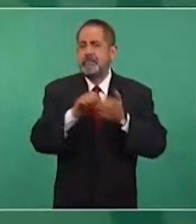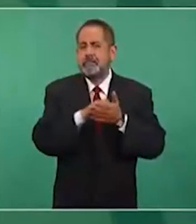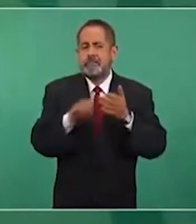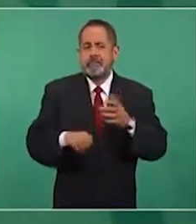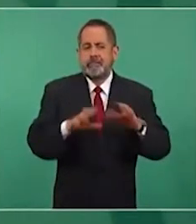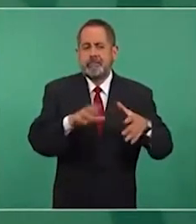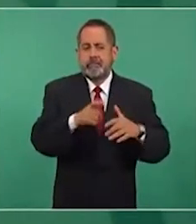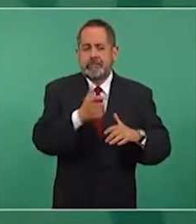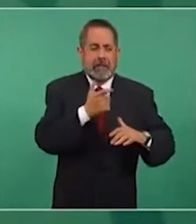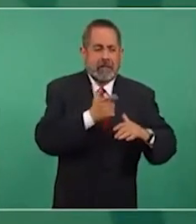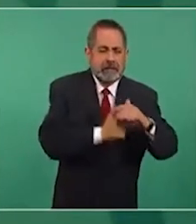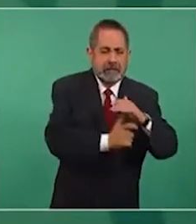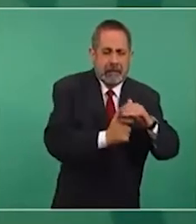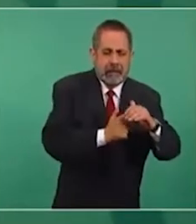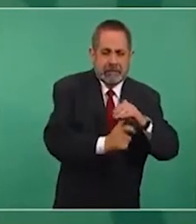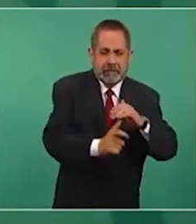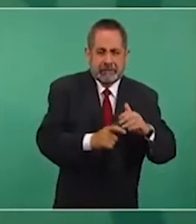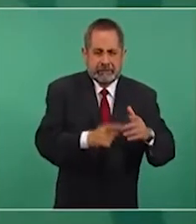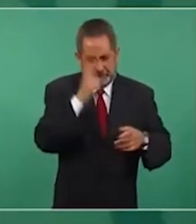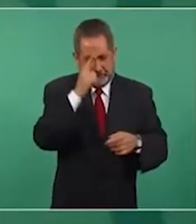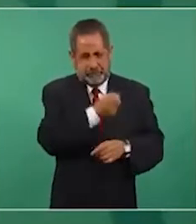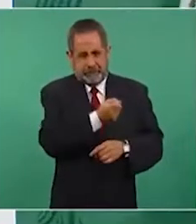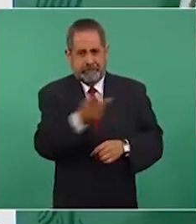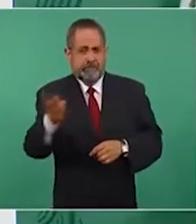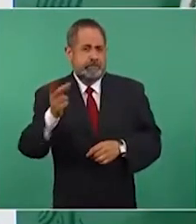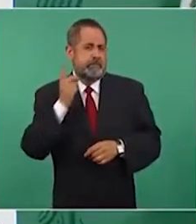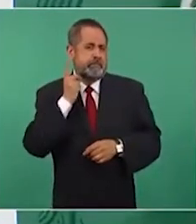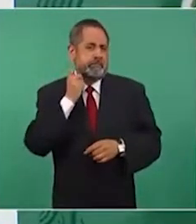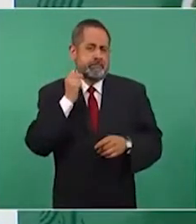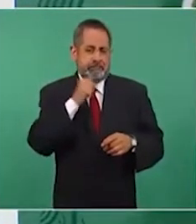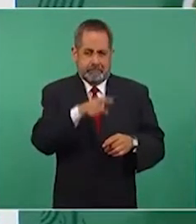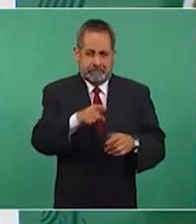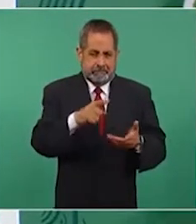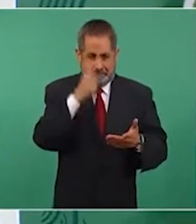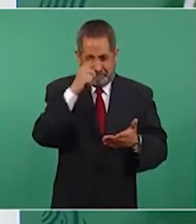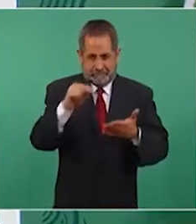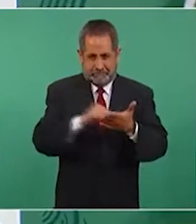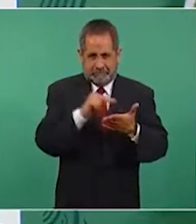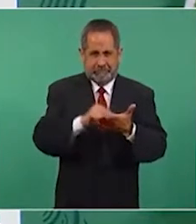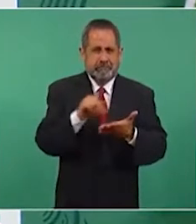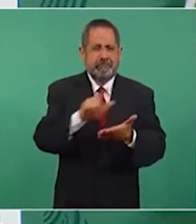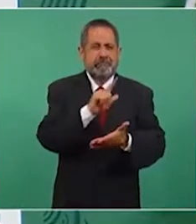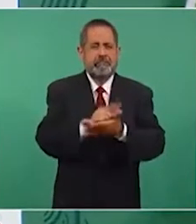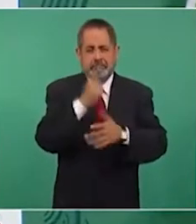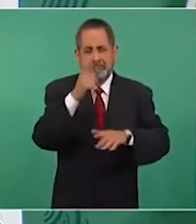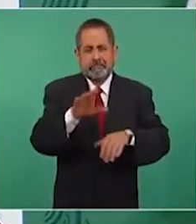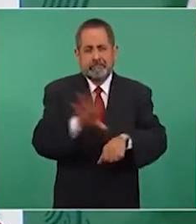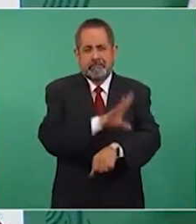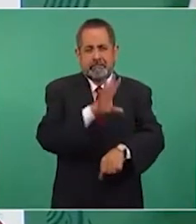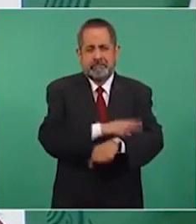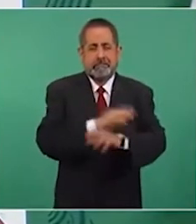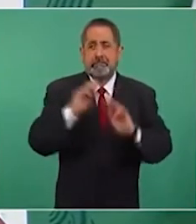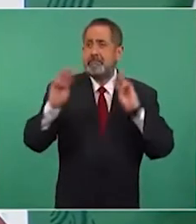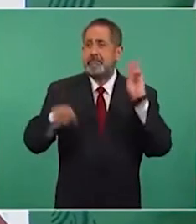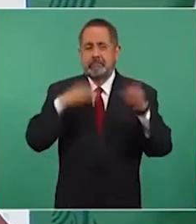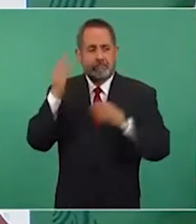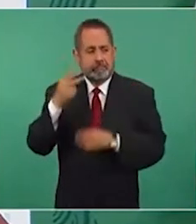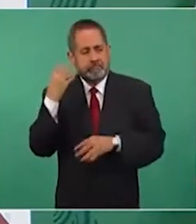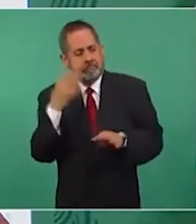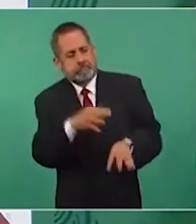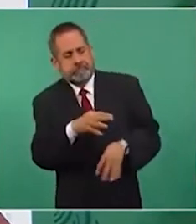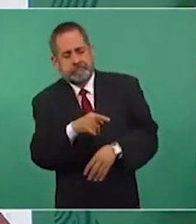de los sobornos a legisladores cuando la reforma energética es un escándalo mundial,